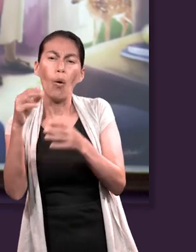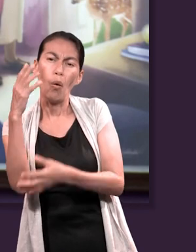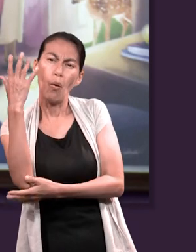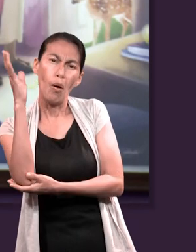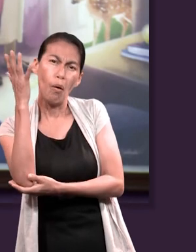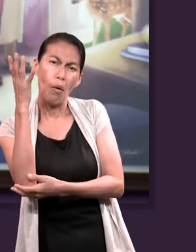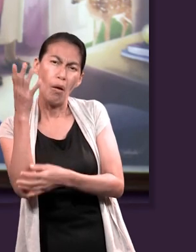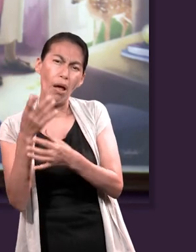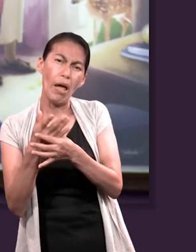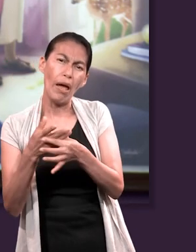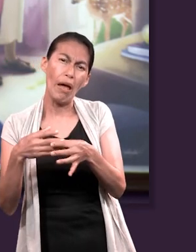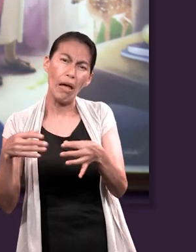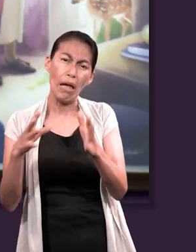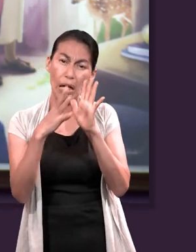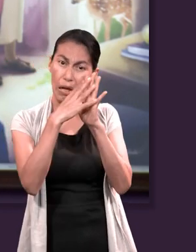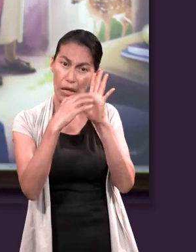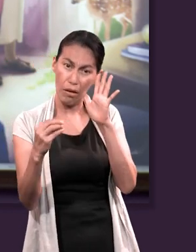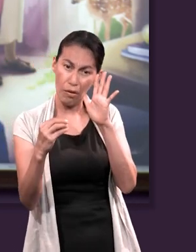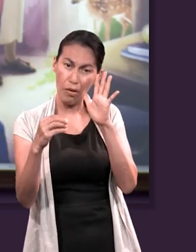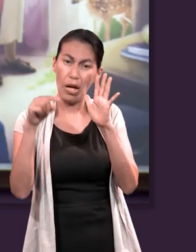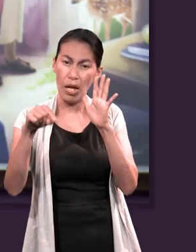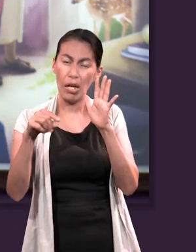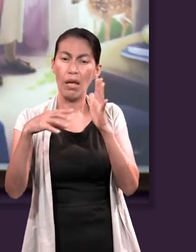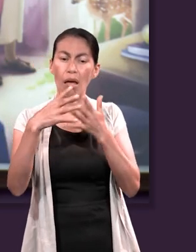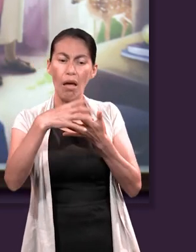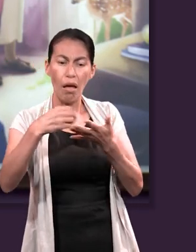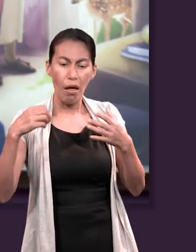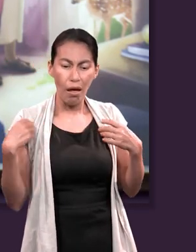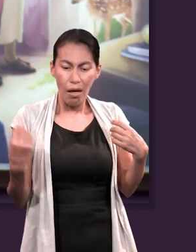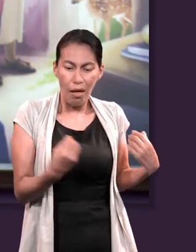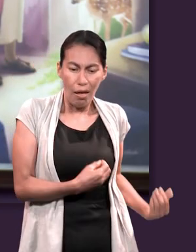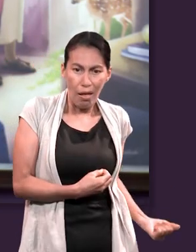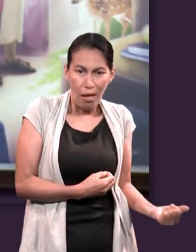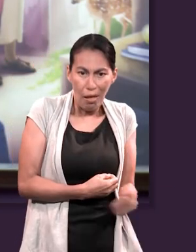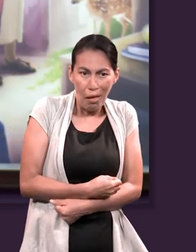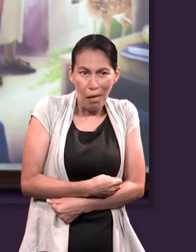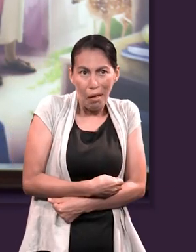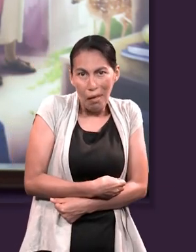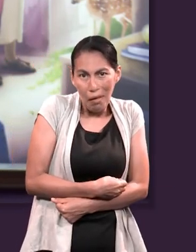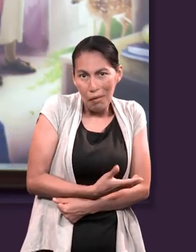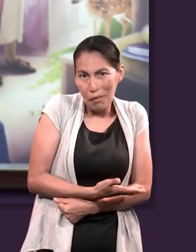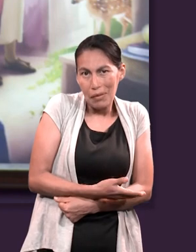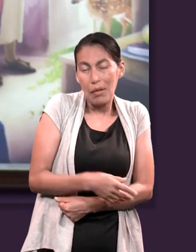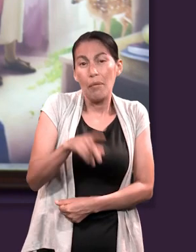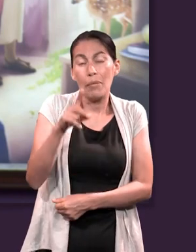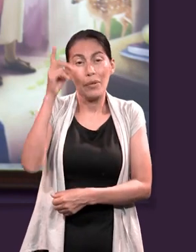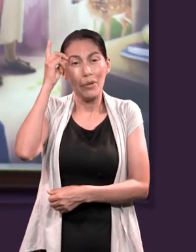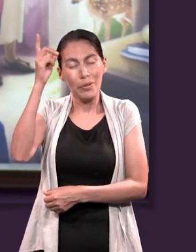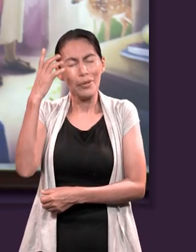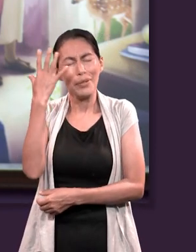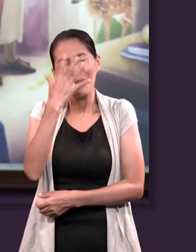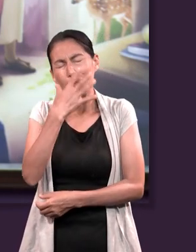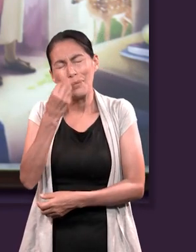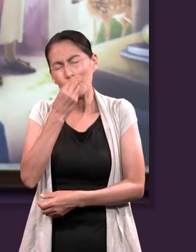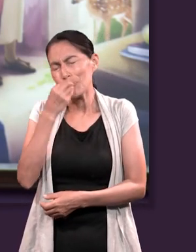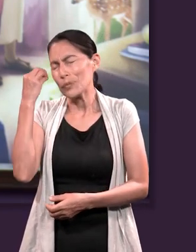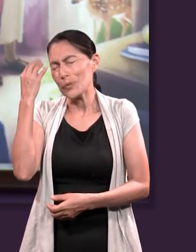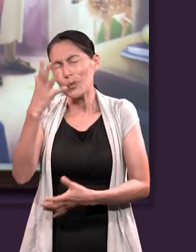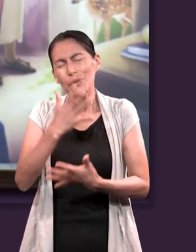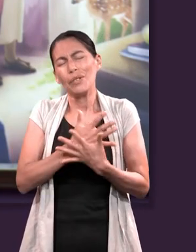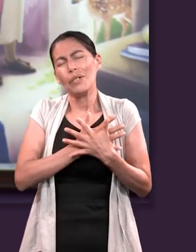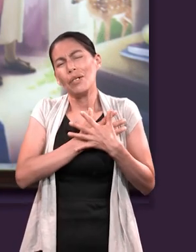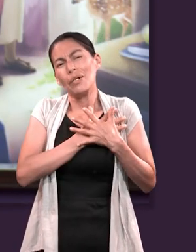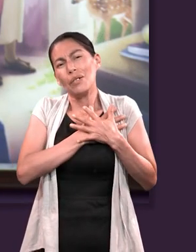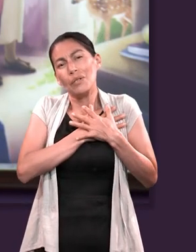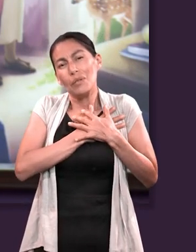el problema se hicieron las hojas de higuera, pero esas hojas no les iban a durar por mucho tiempo y vemos un acto